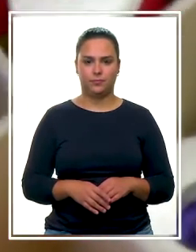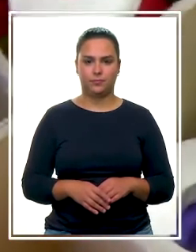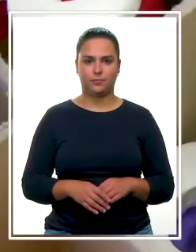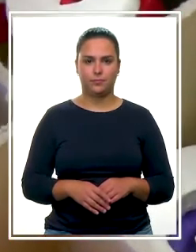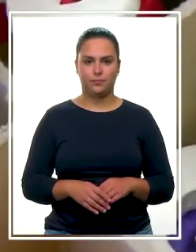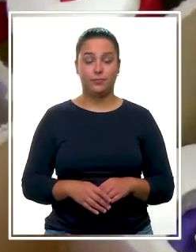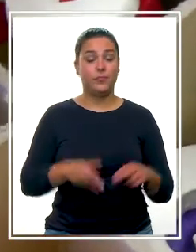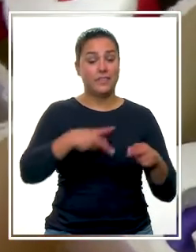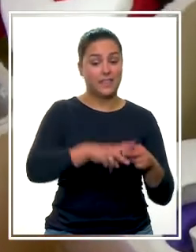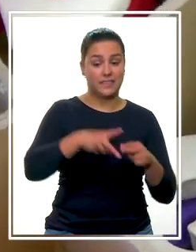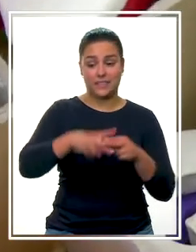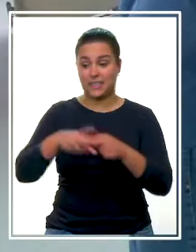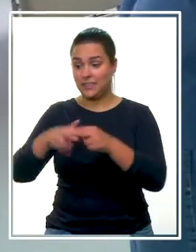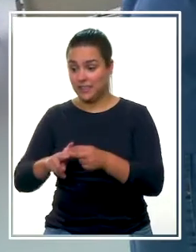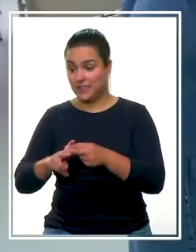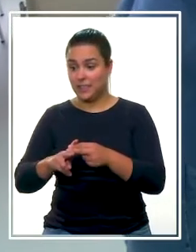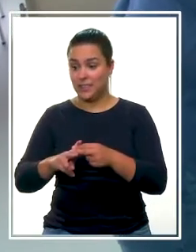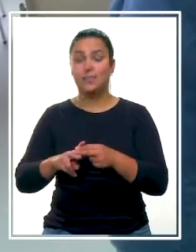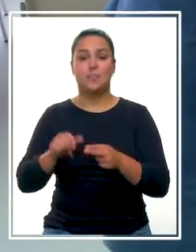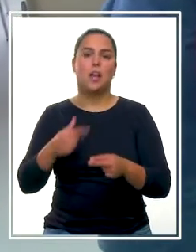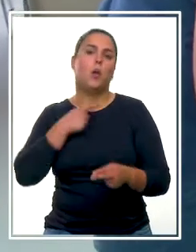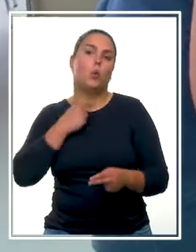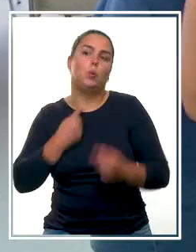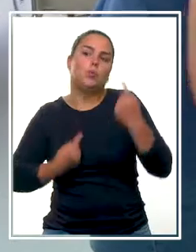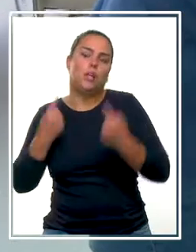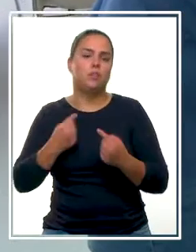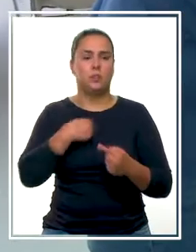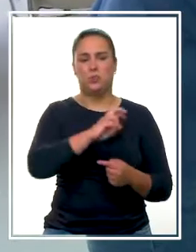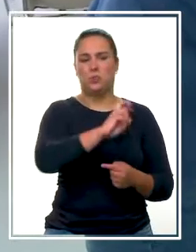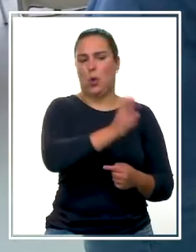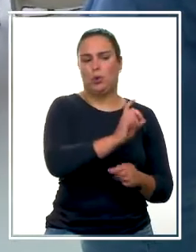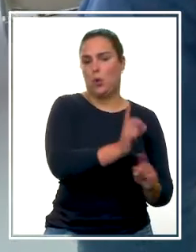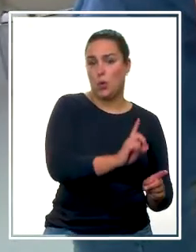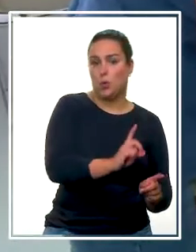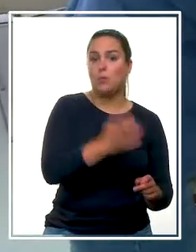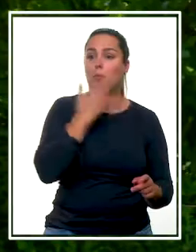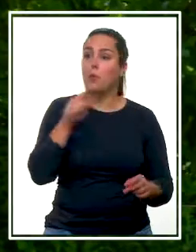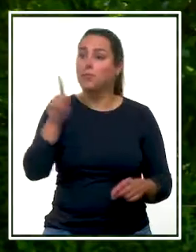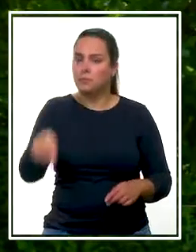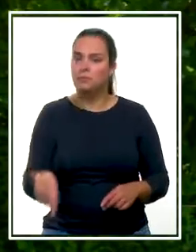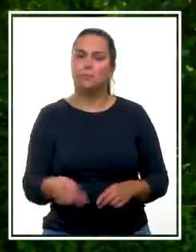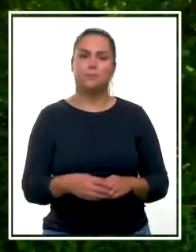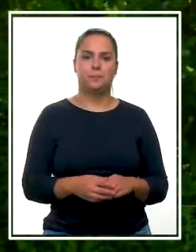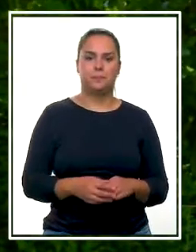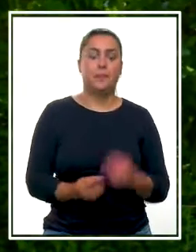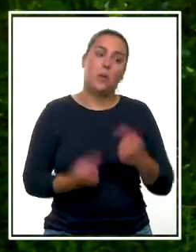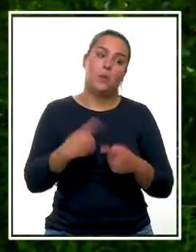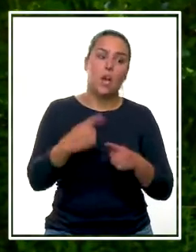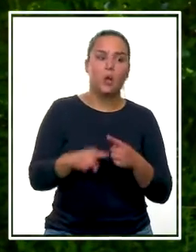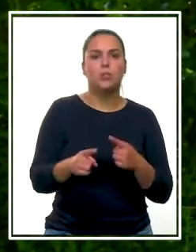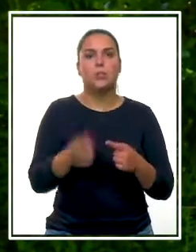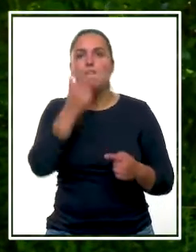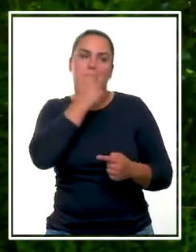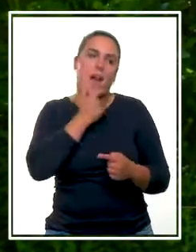En cada taller, a uno le gusta una cosa y en otro no. Yo, el de ahorita me gusta. Hay cosas que